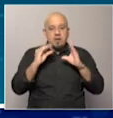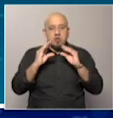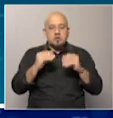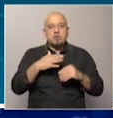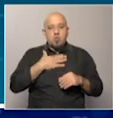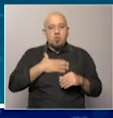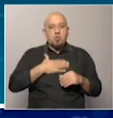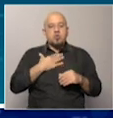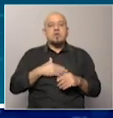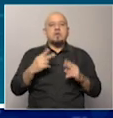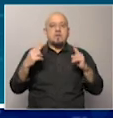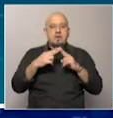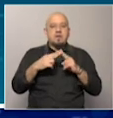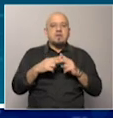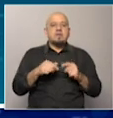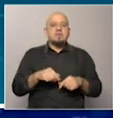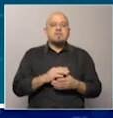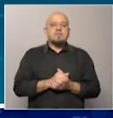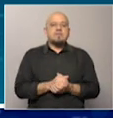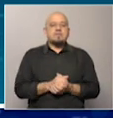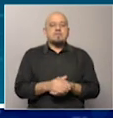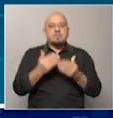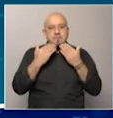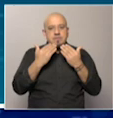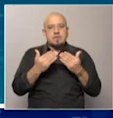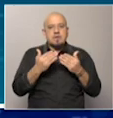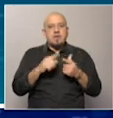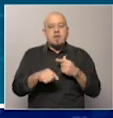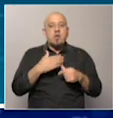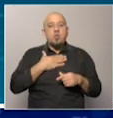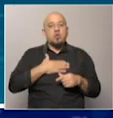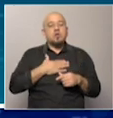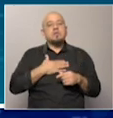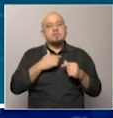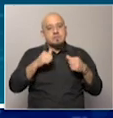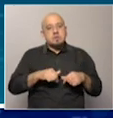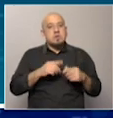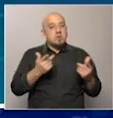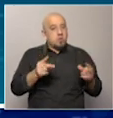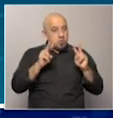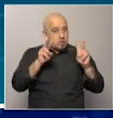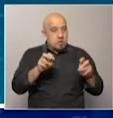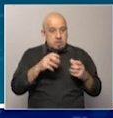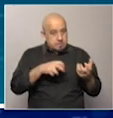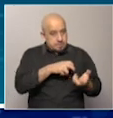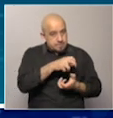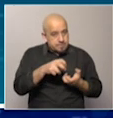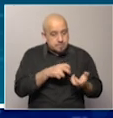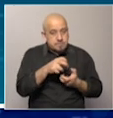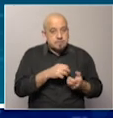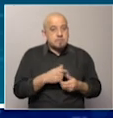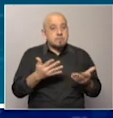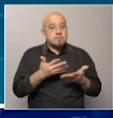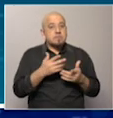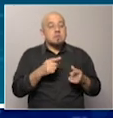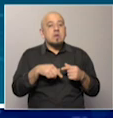Un gusto reencontrarme contigo en la audiencia de Info Capital. Muchas gracias. El gusto es nuestro y con un tema bien candente, muy reciente